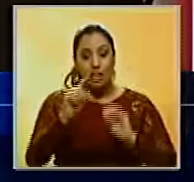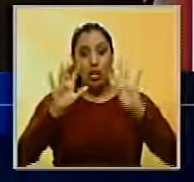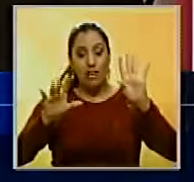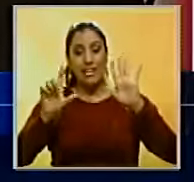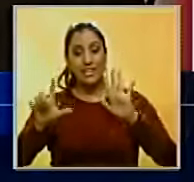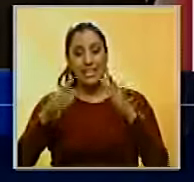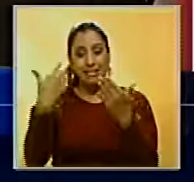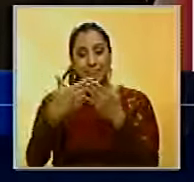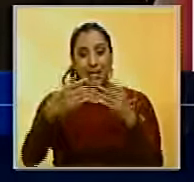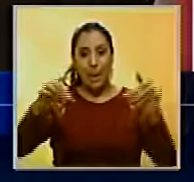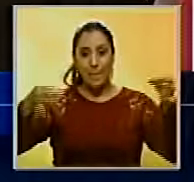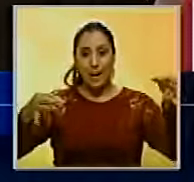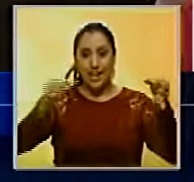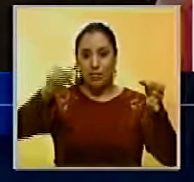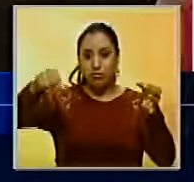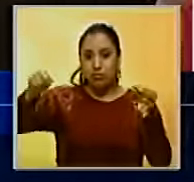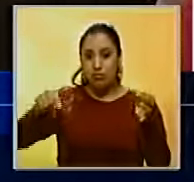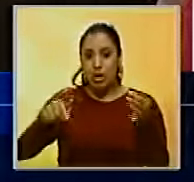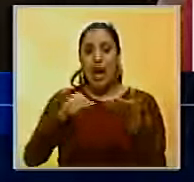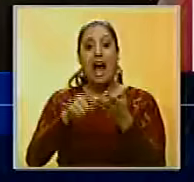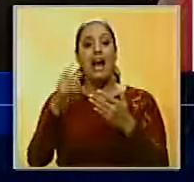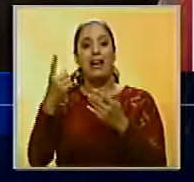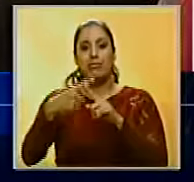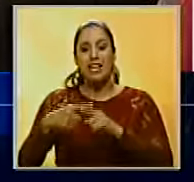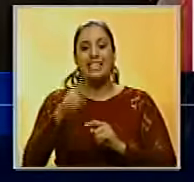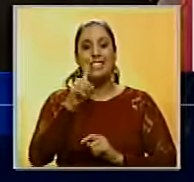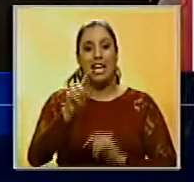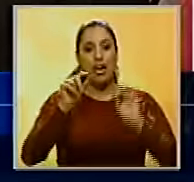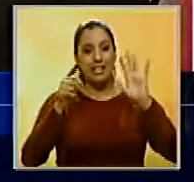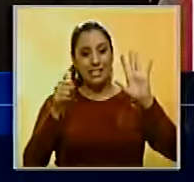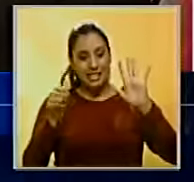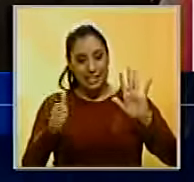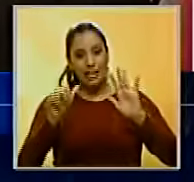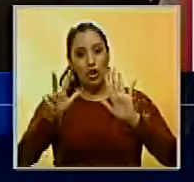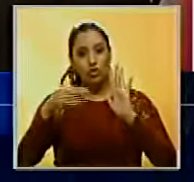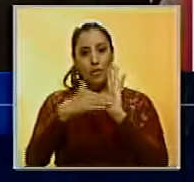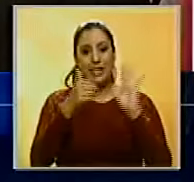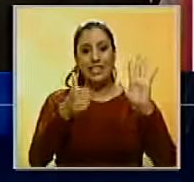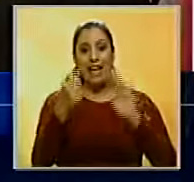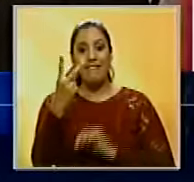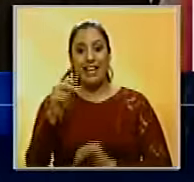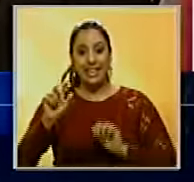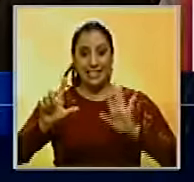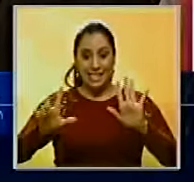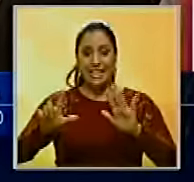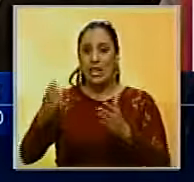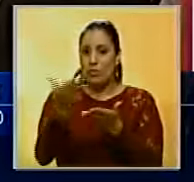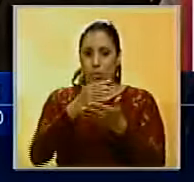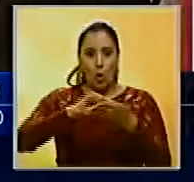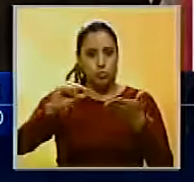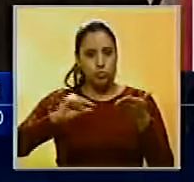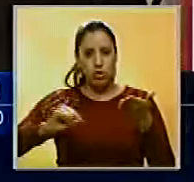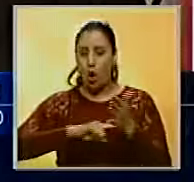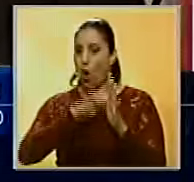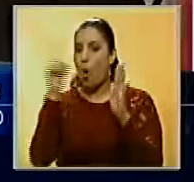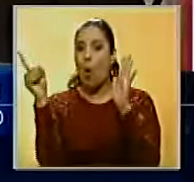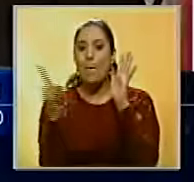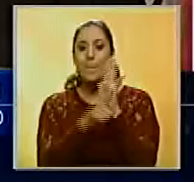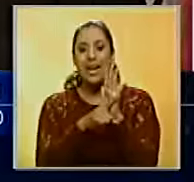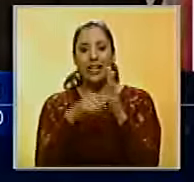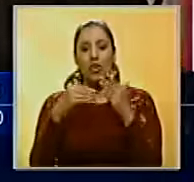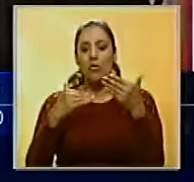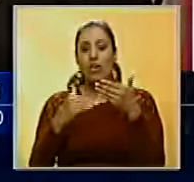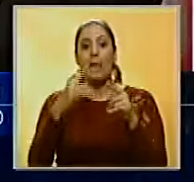por el CNE, de las cuales 178.627 tienen todos los renglones completos y no así